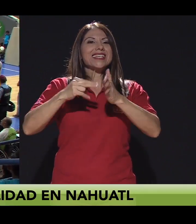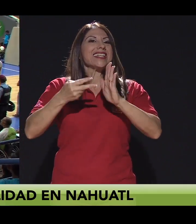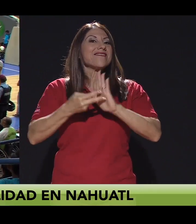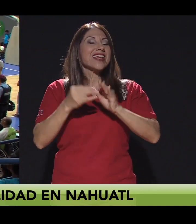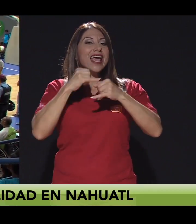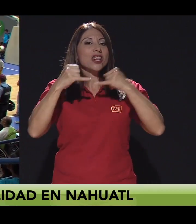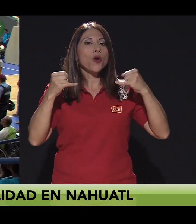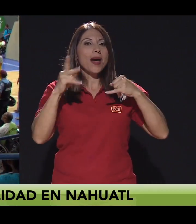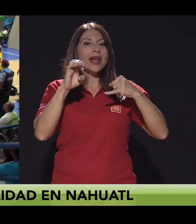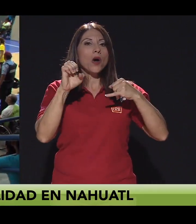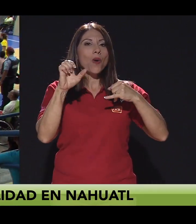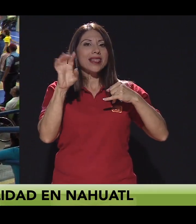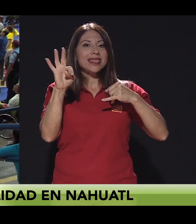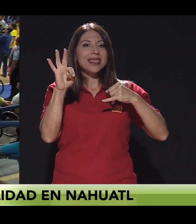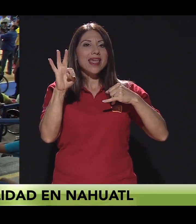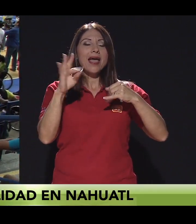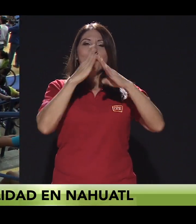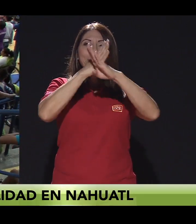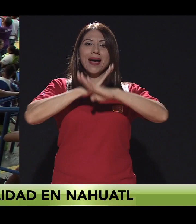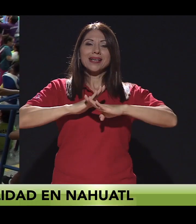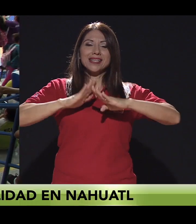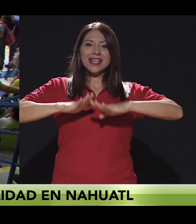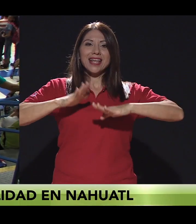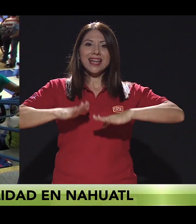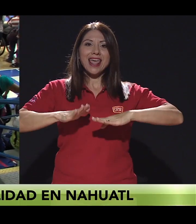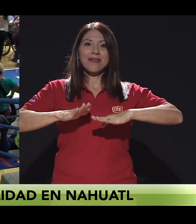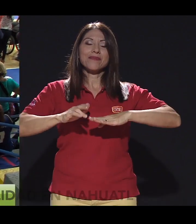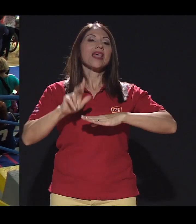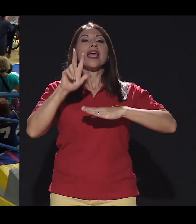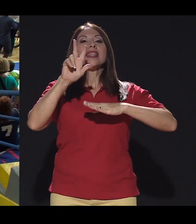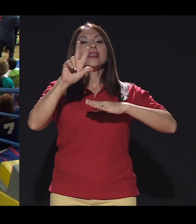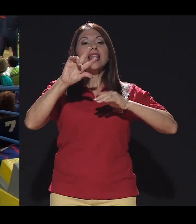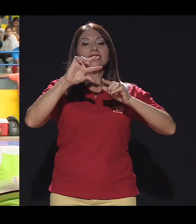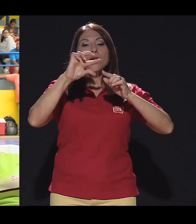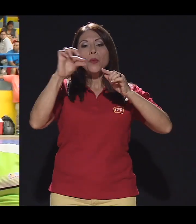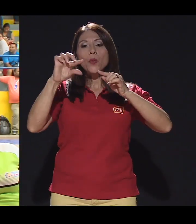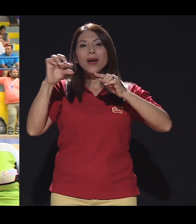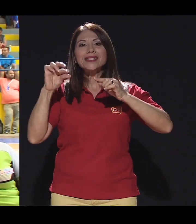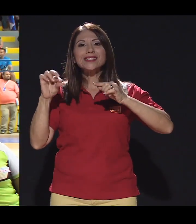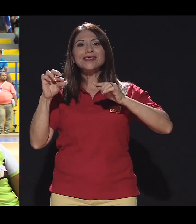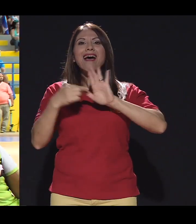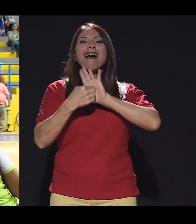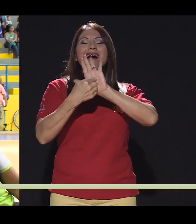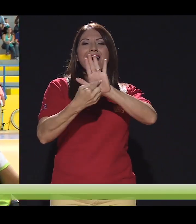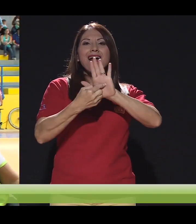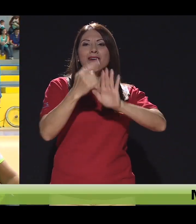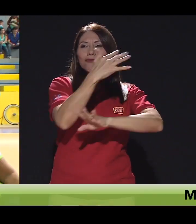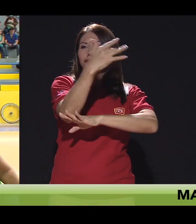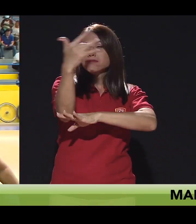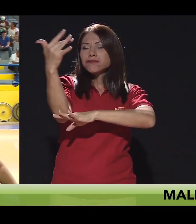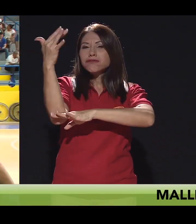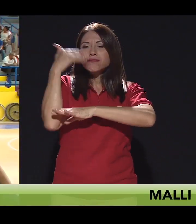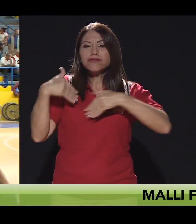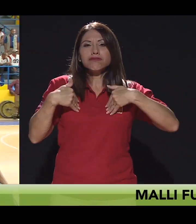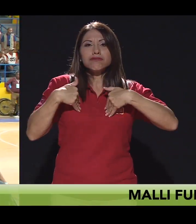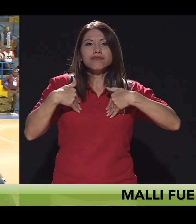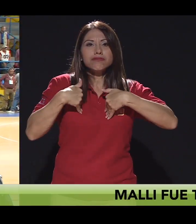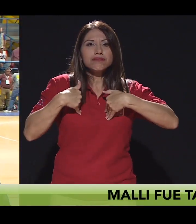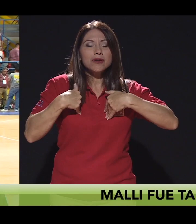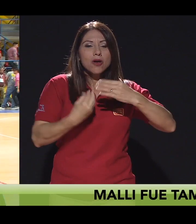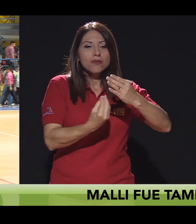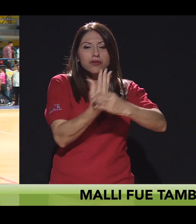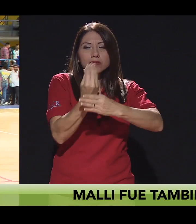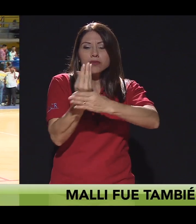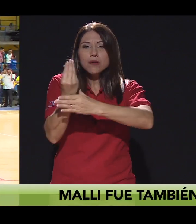tranquilidad en Nahualt. Sus tres plumas simbolizan la diversidad de la flora y fauna, los mantos acuíferos y la cadena